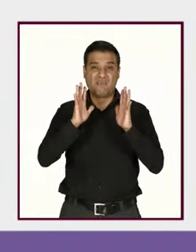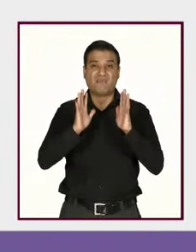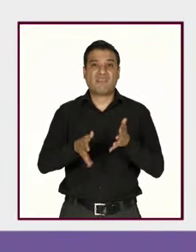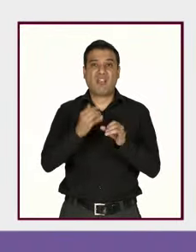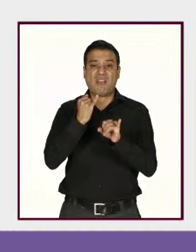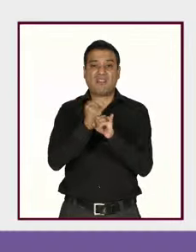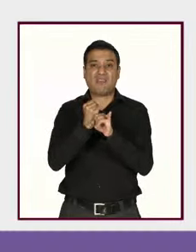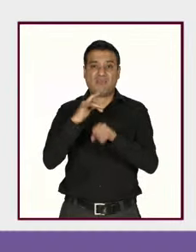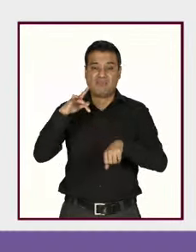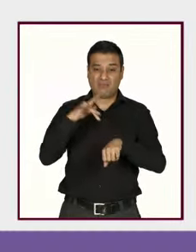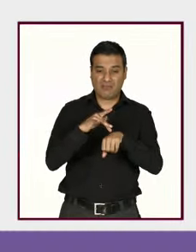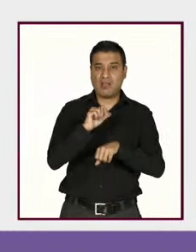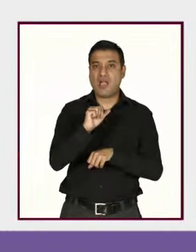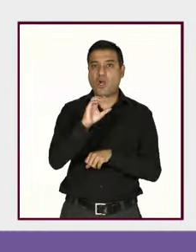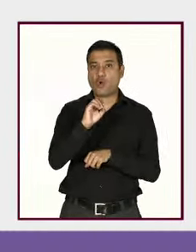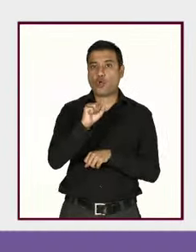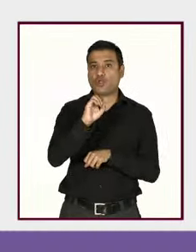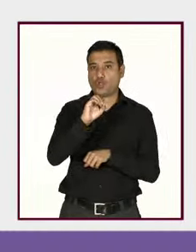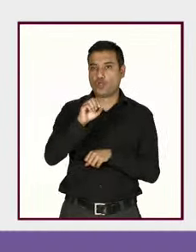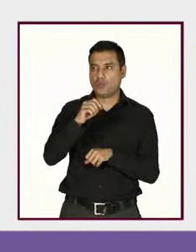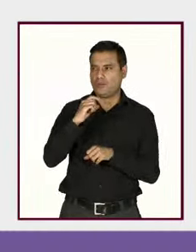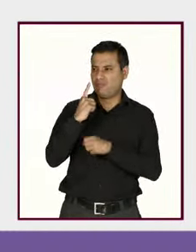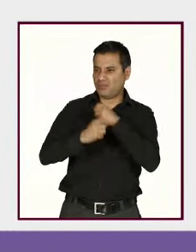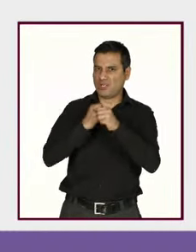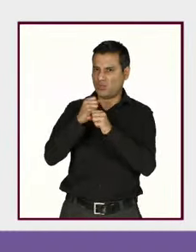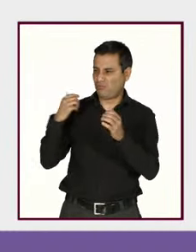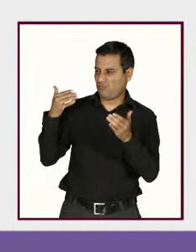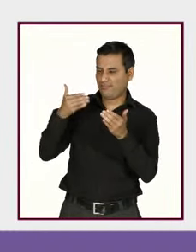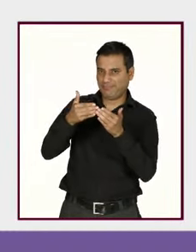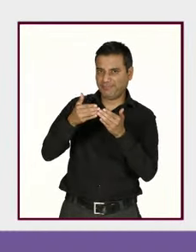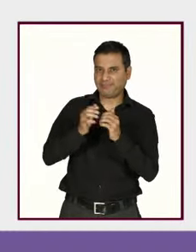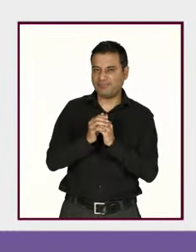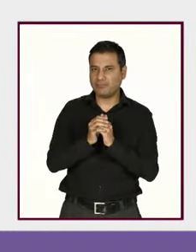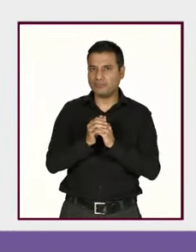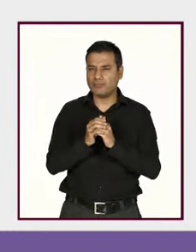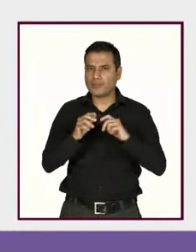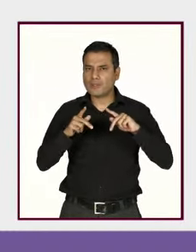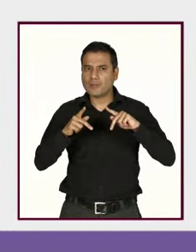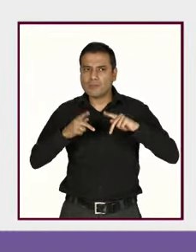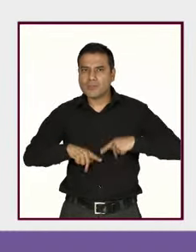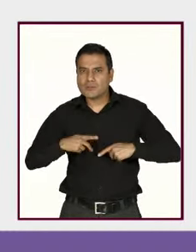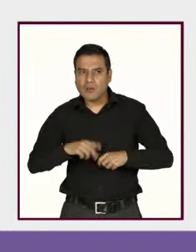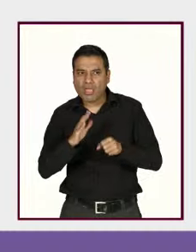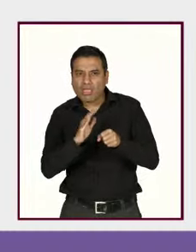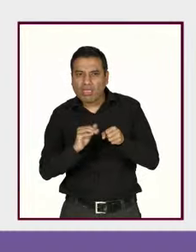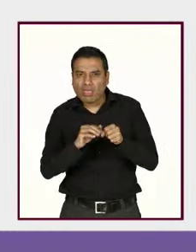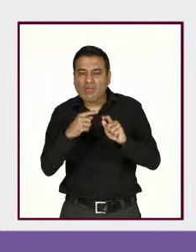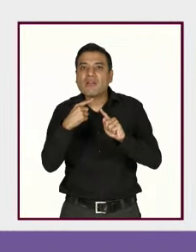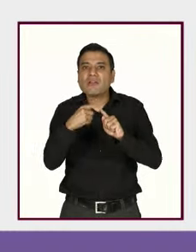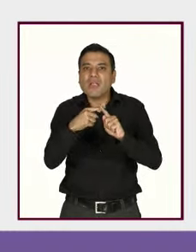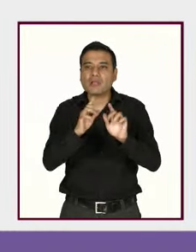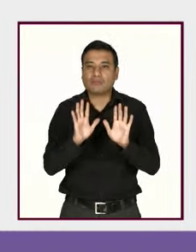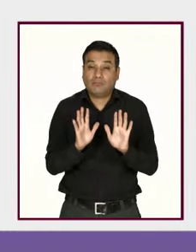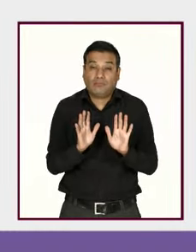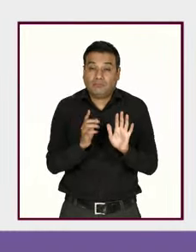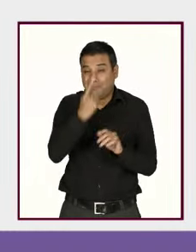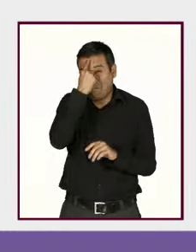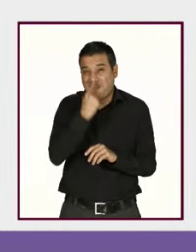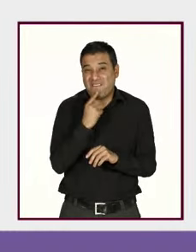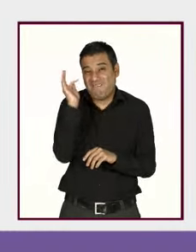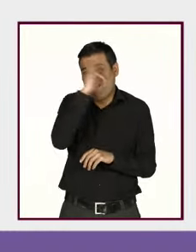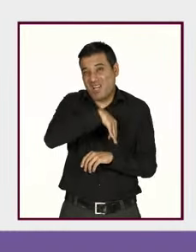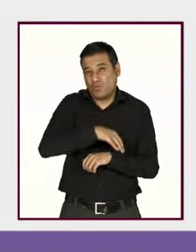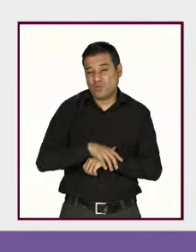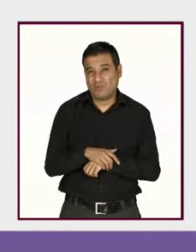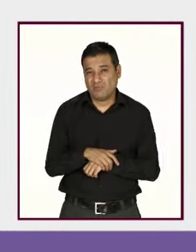los últimos 12 meses y tuvo contacto mediante identidades falsas. Es decir, a los